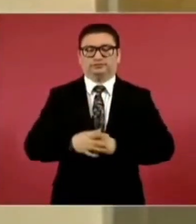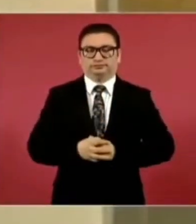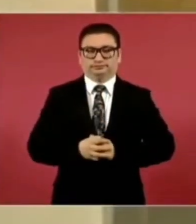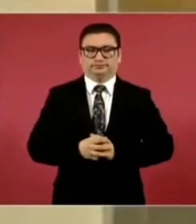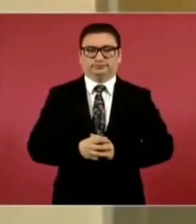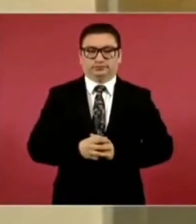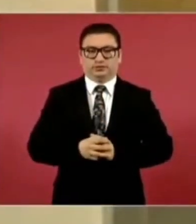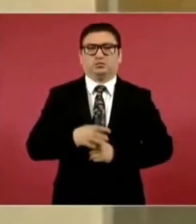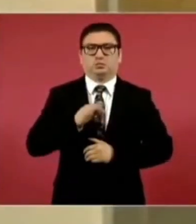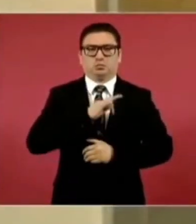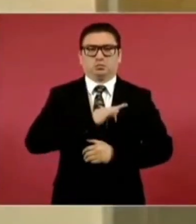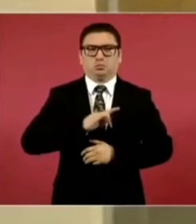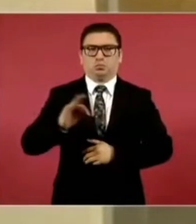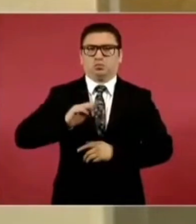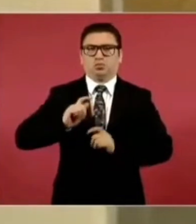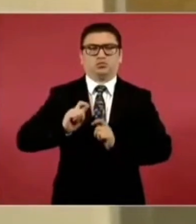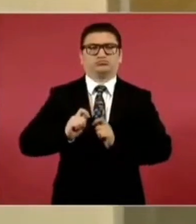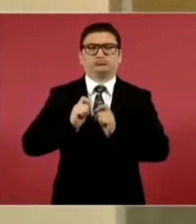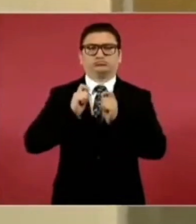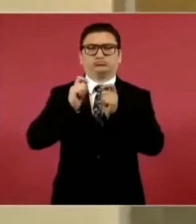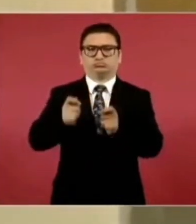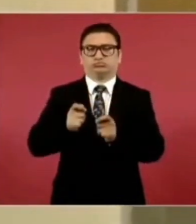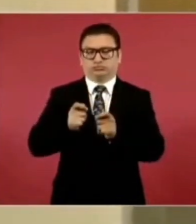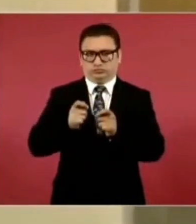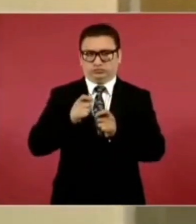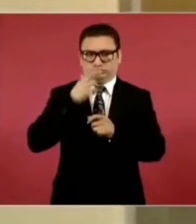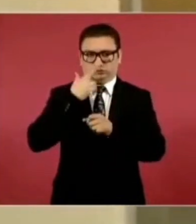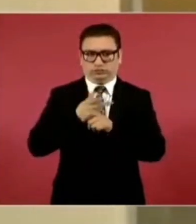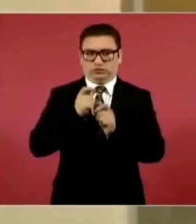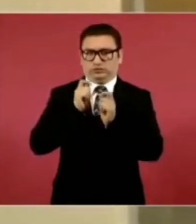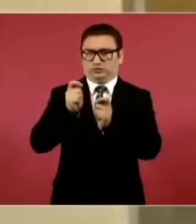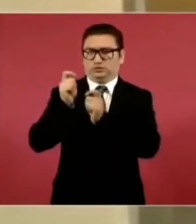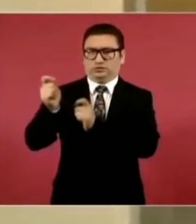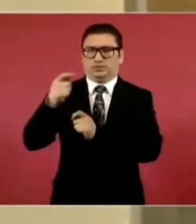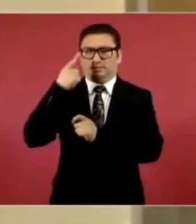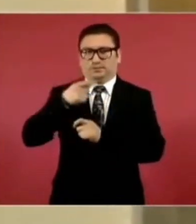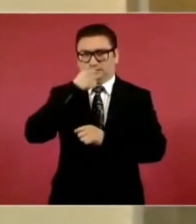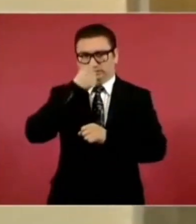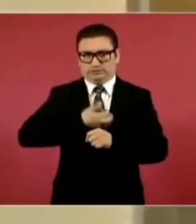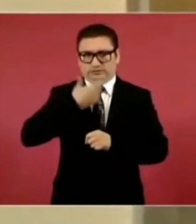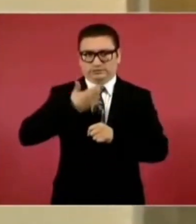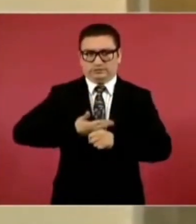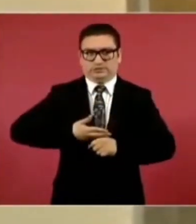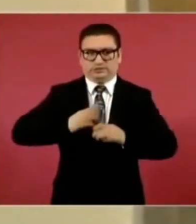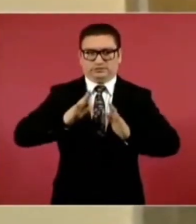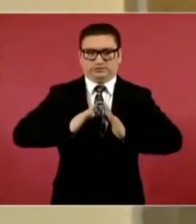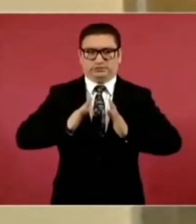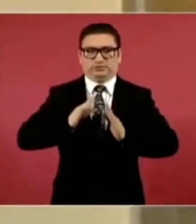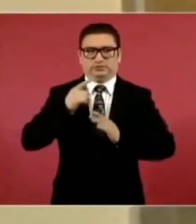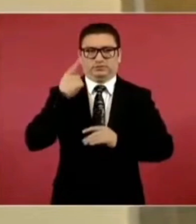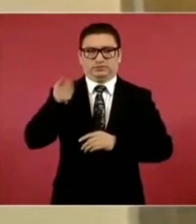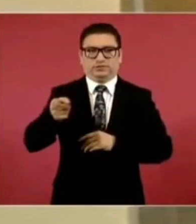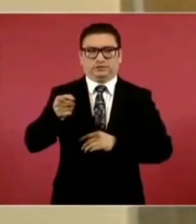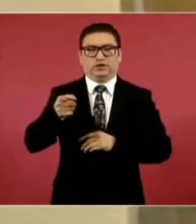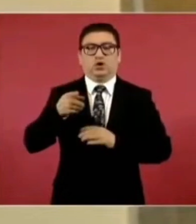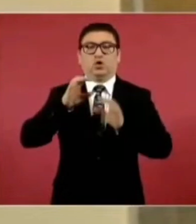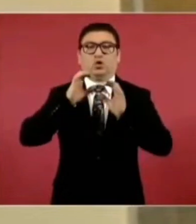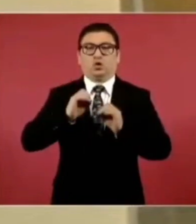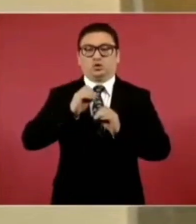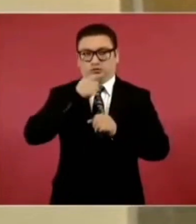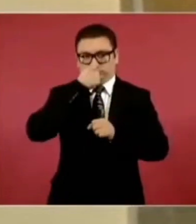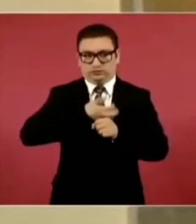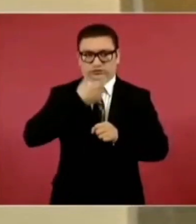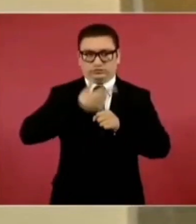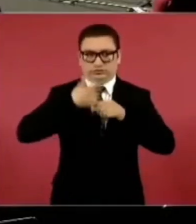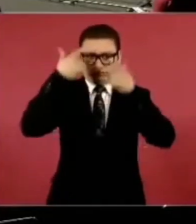podrá otorgar títulos de asignación a la Secretaría de la Defensa Nacional o a la Secretaría de